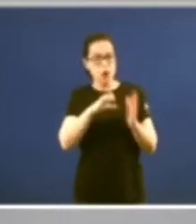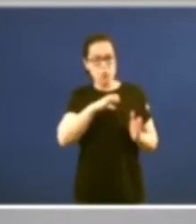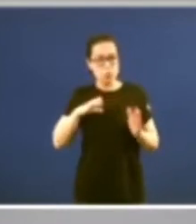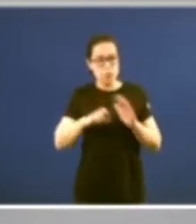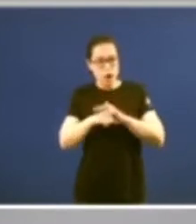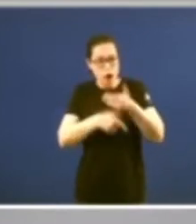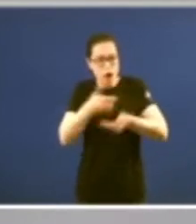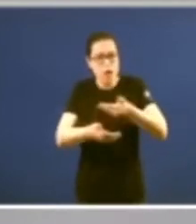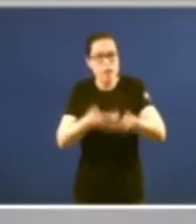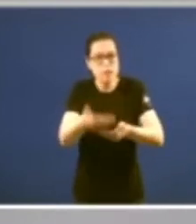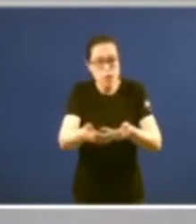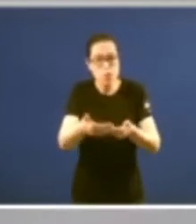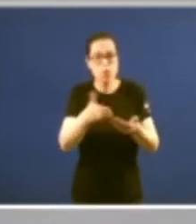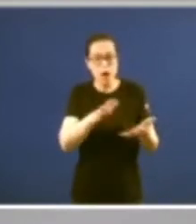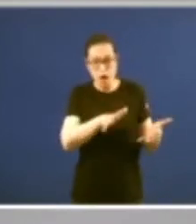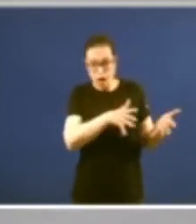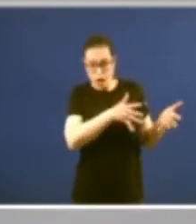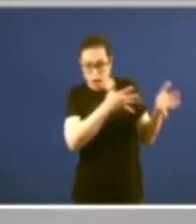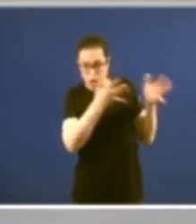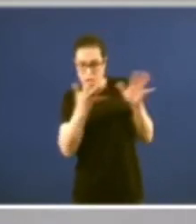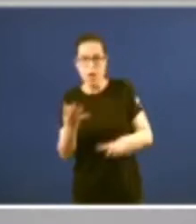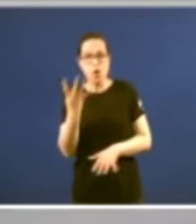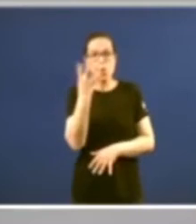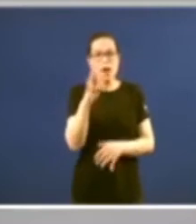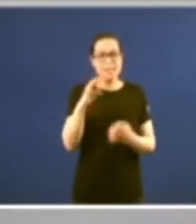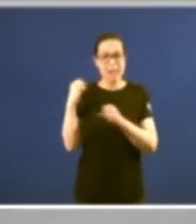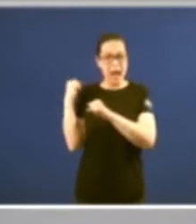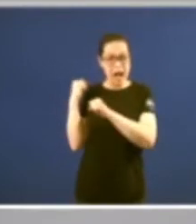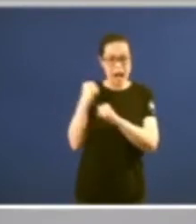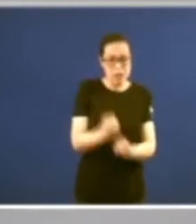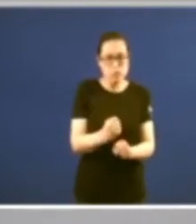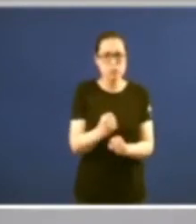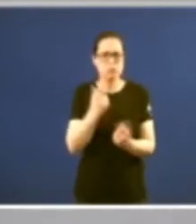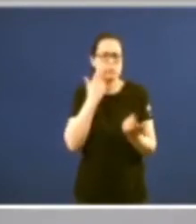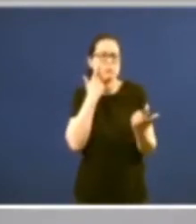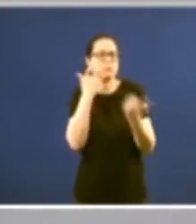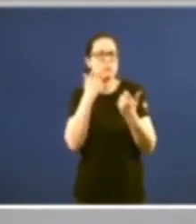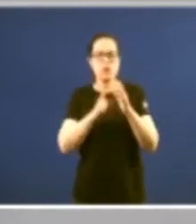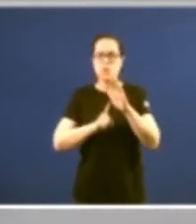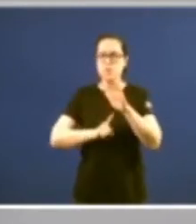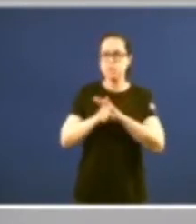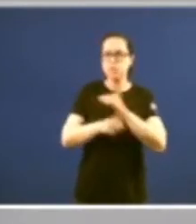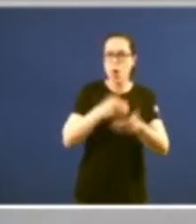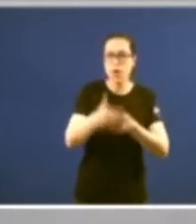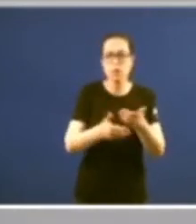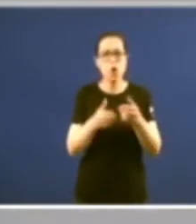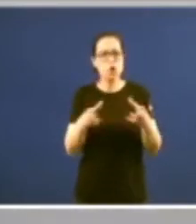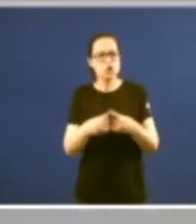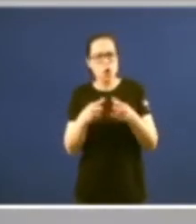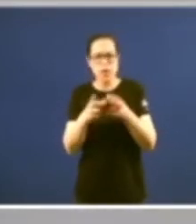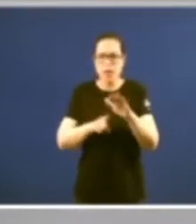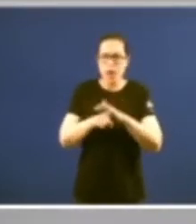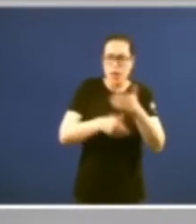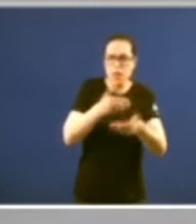que ha propiciado sin duda en estos 40 últimos años el mayor progreso el mayor avance social el mayor